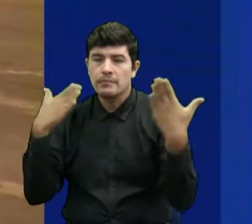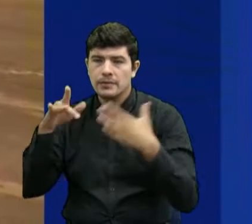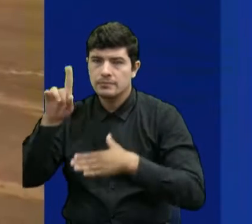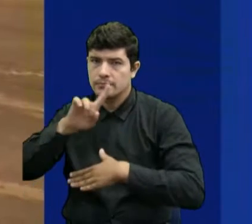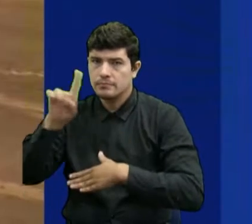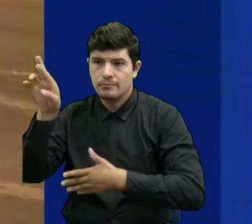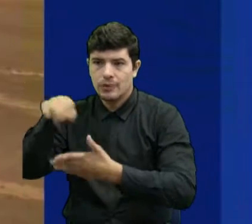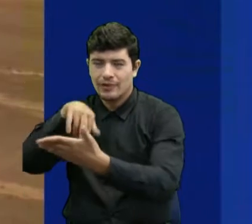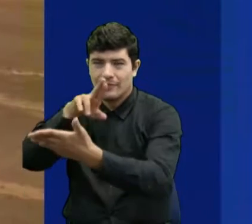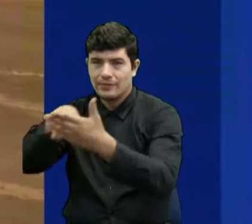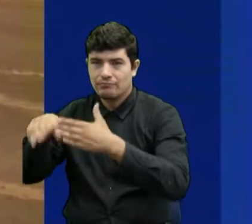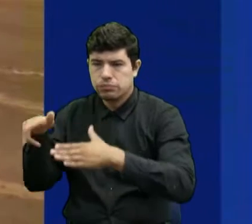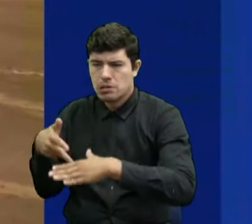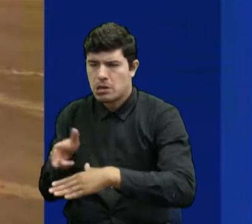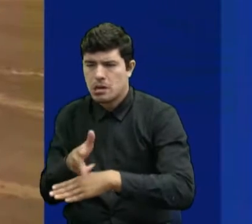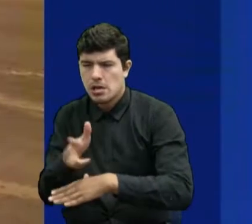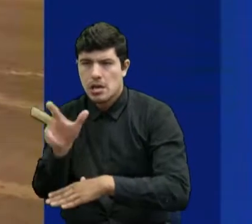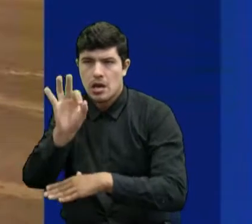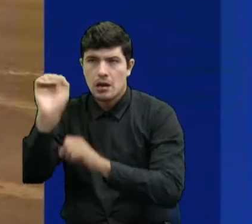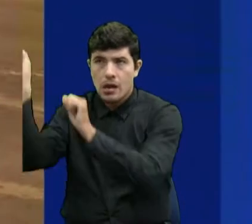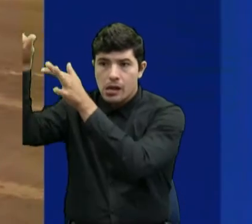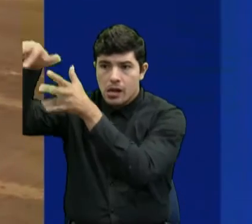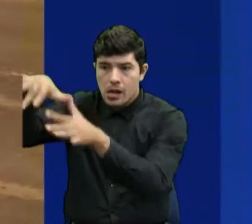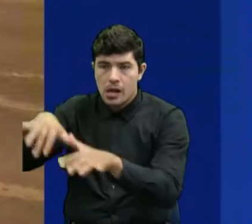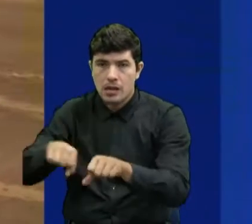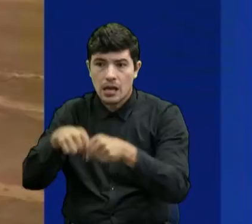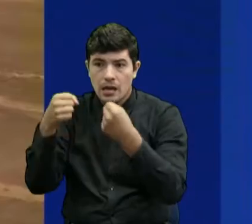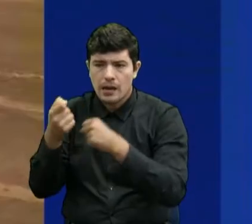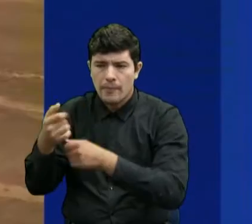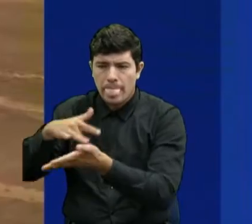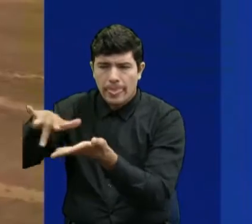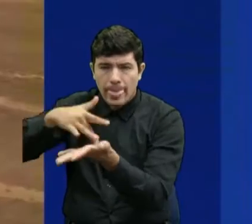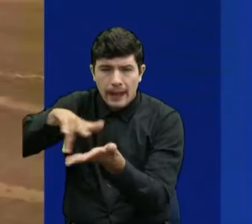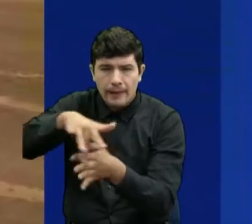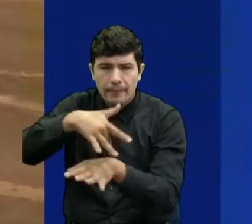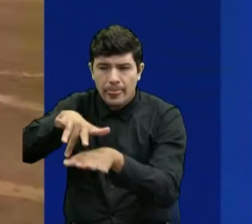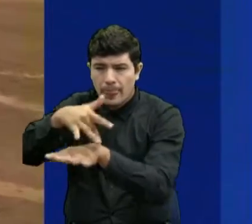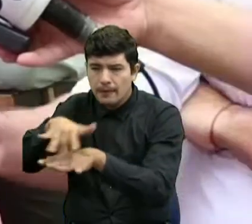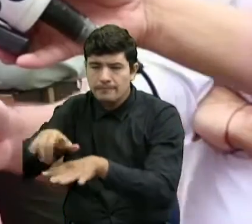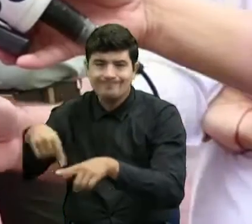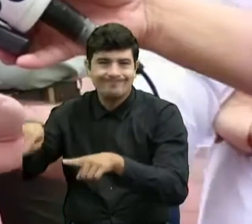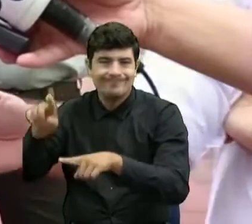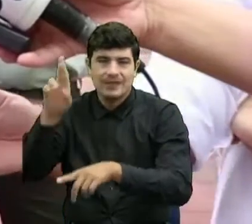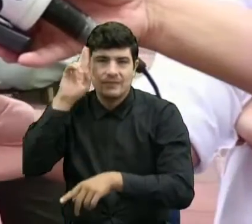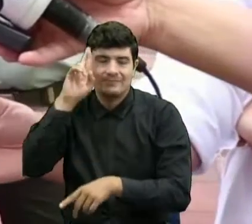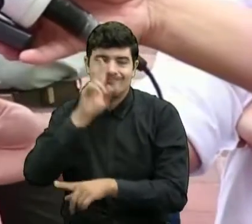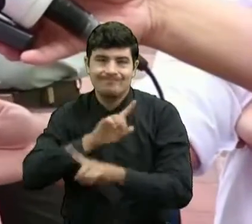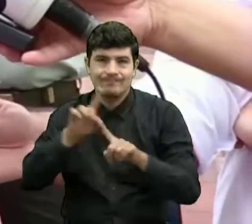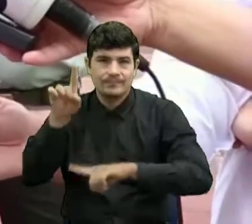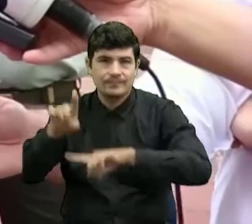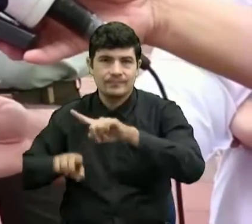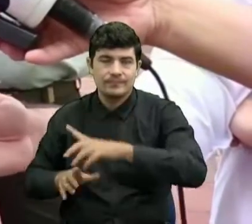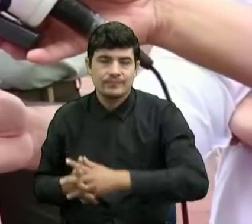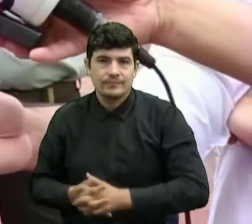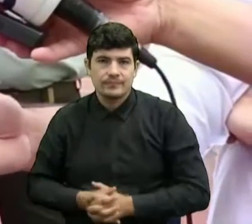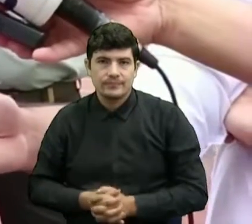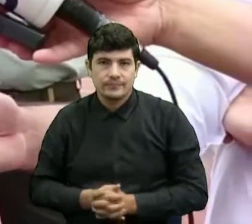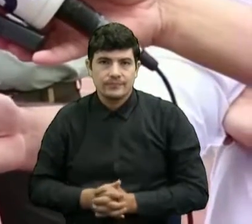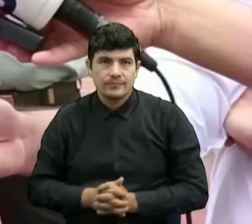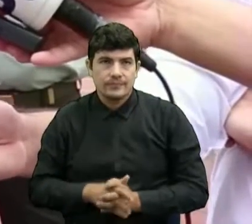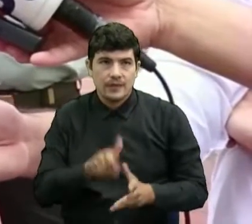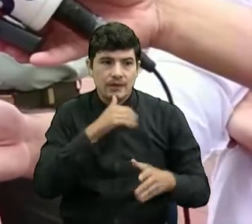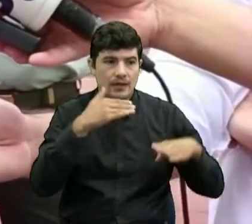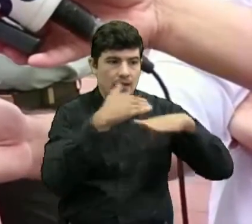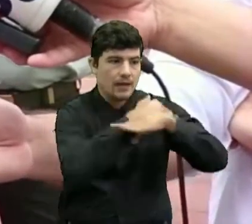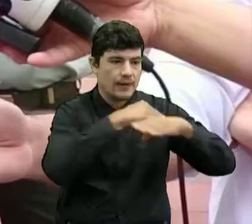quebradas y el deslizamiento de montañas, lo cual ha traído riesgo para las comunidades. Algunos derrumbes que se han presentado, como entre la